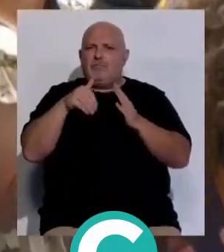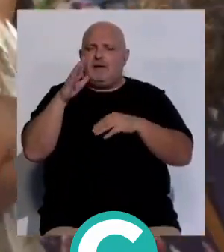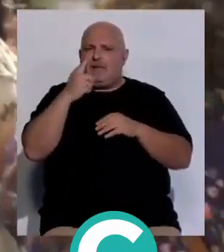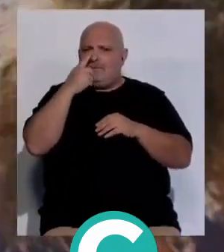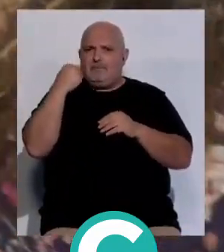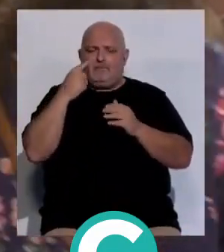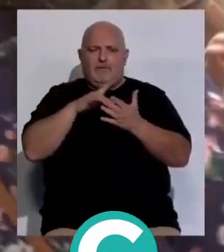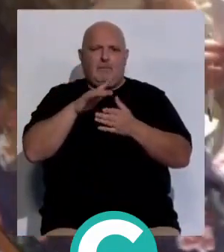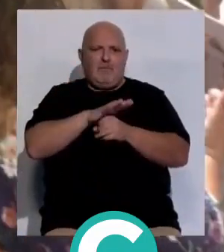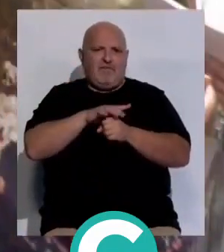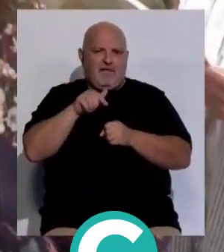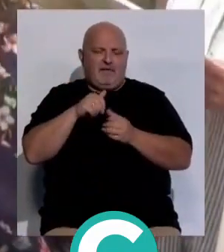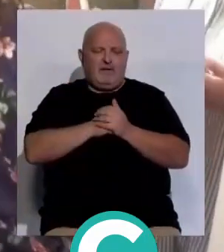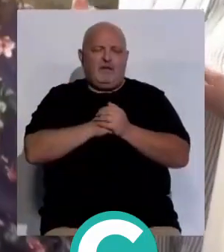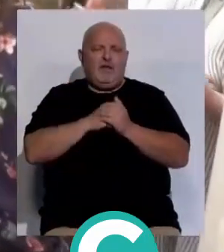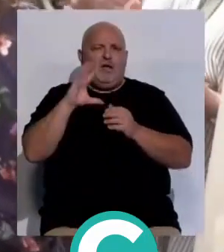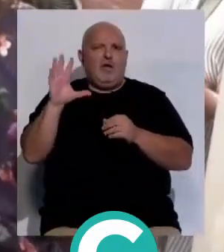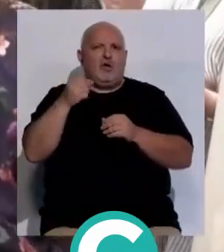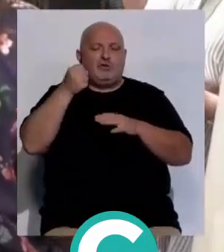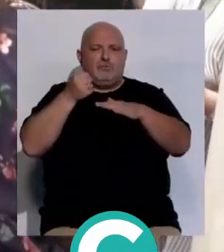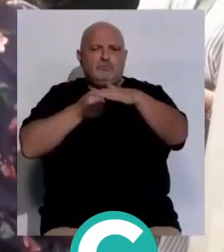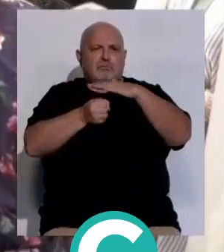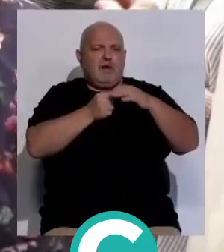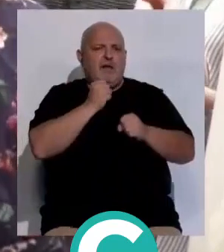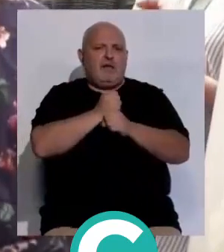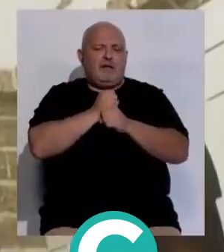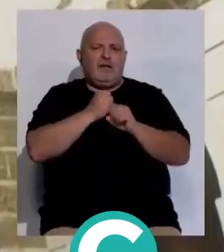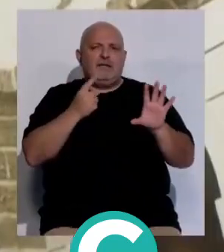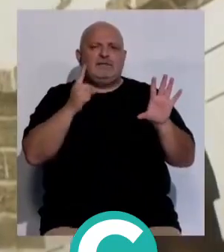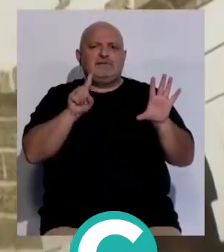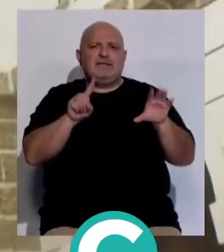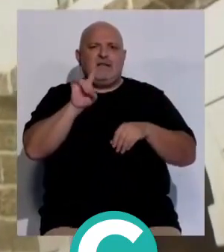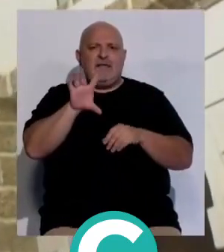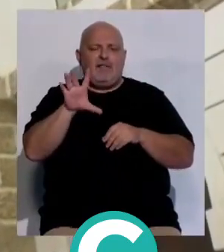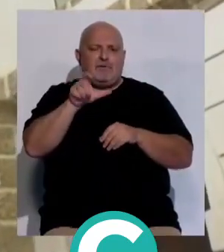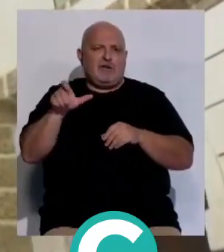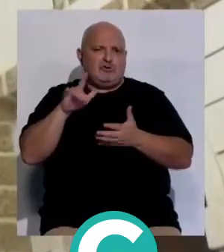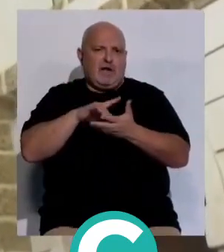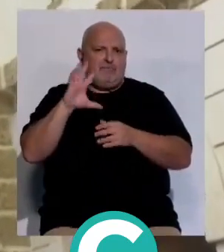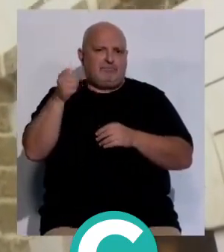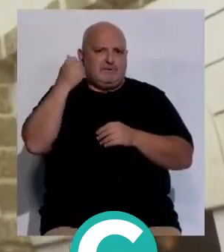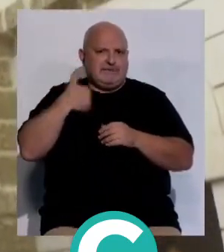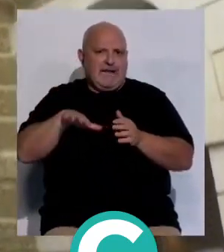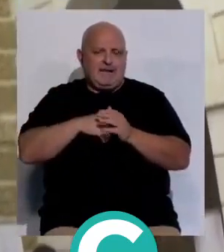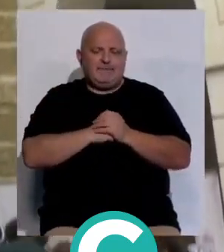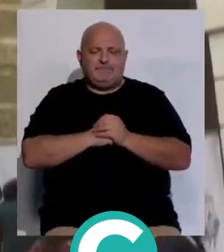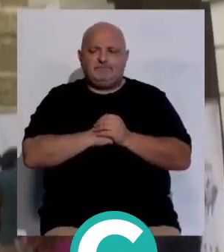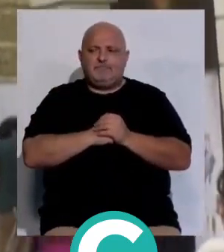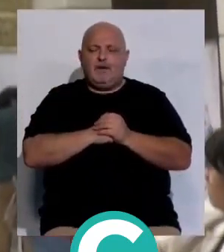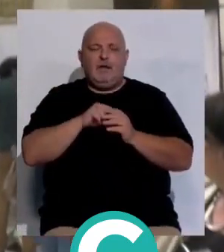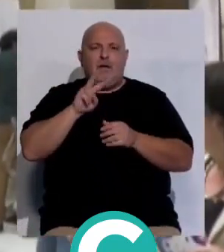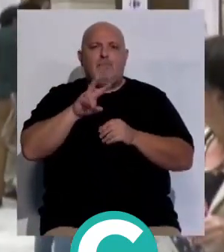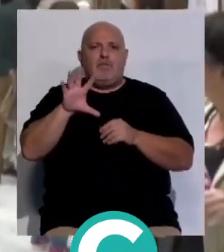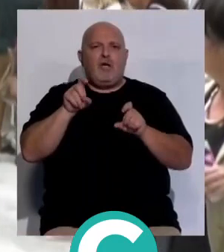el pasado año en la provincia y consiguió la inserción laboral de 615 desempleados gaditanos. Tenemos